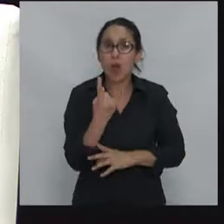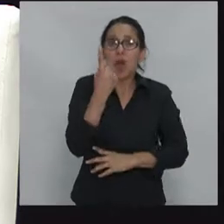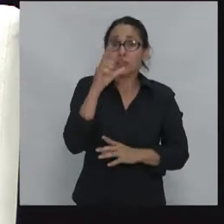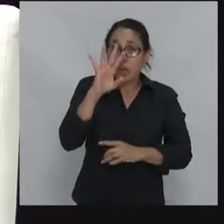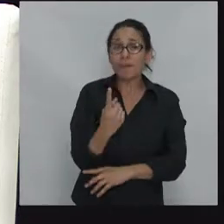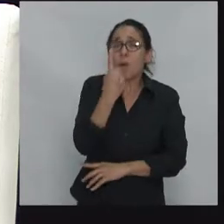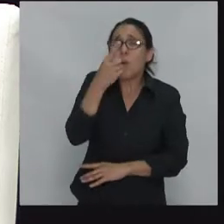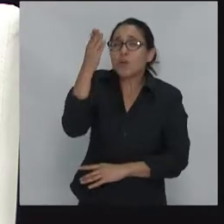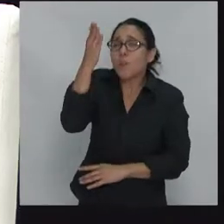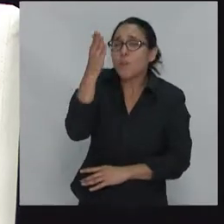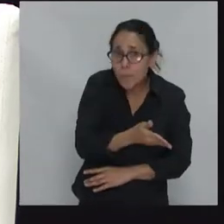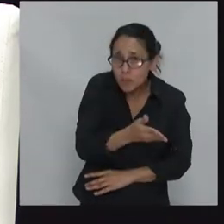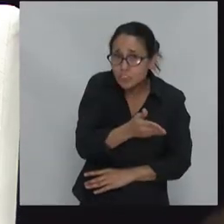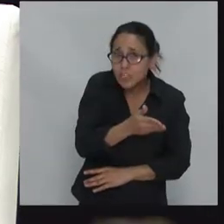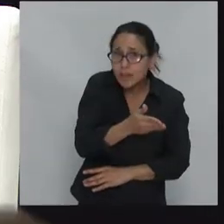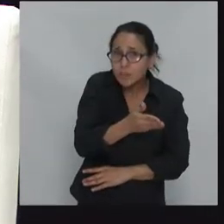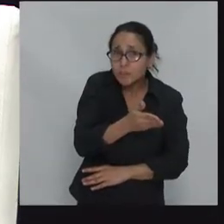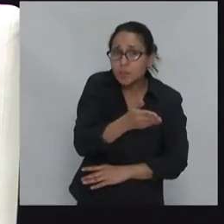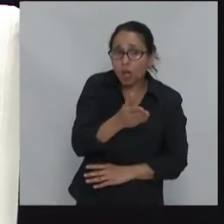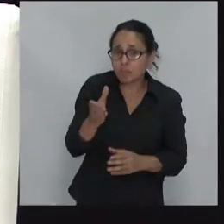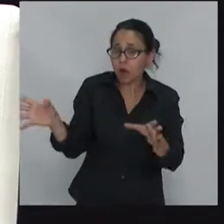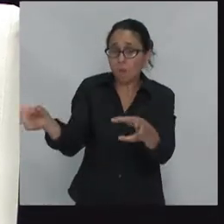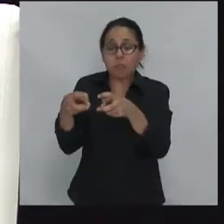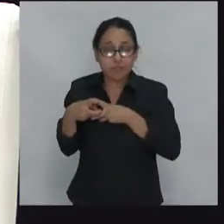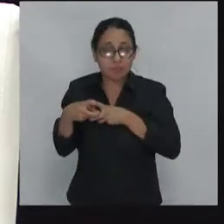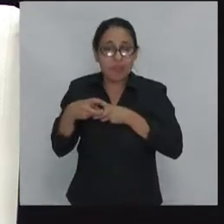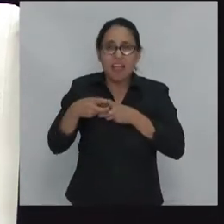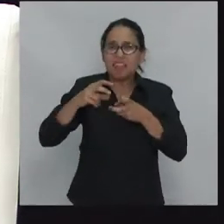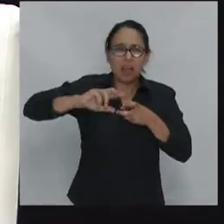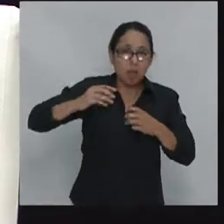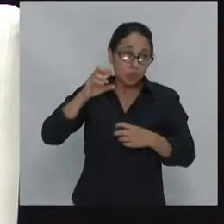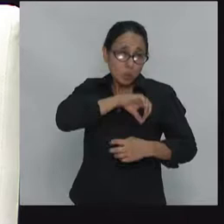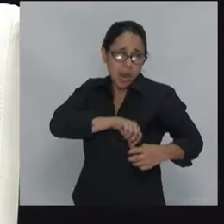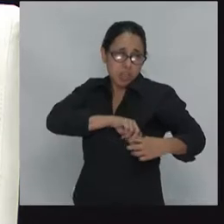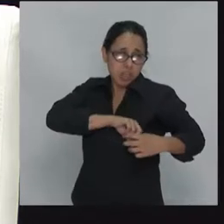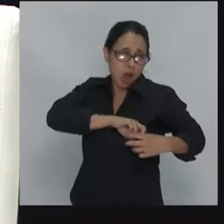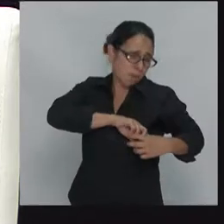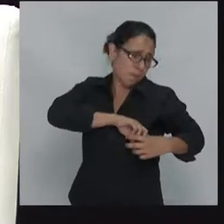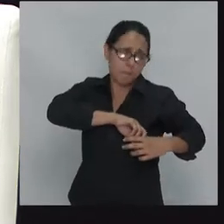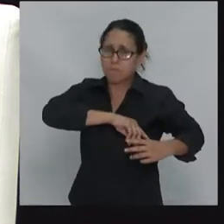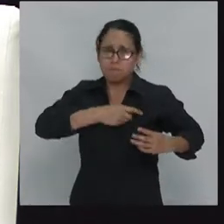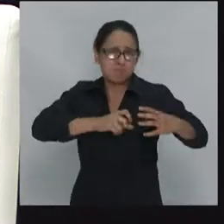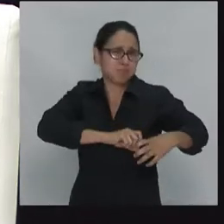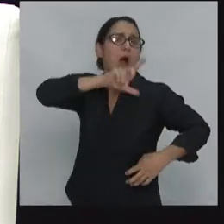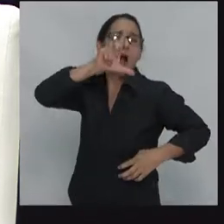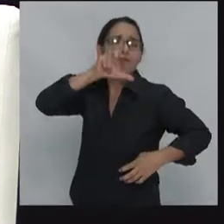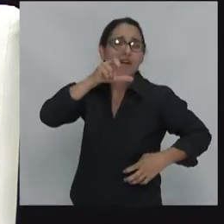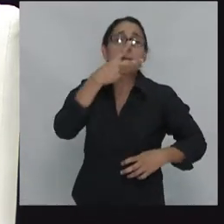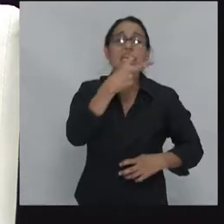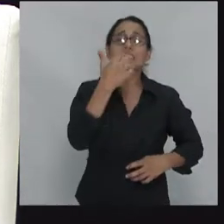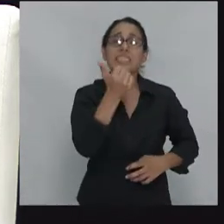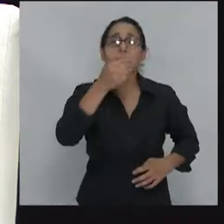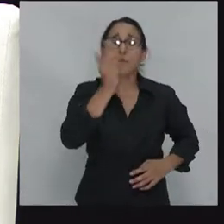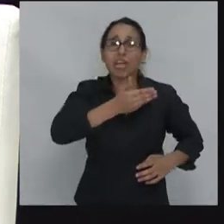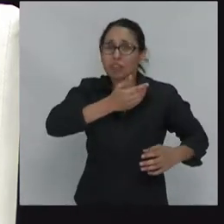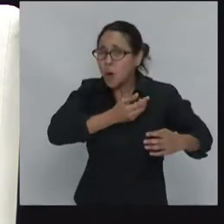son 26 veces superiores al 99%. En ese país, Estados Unidos, donde